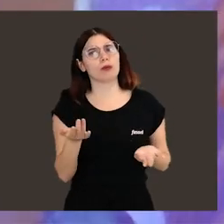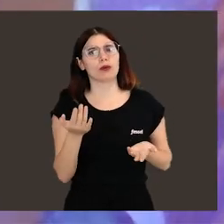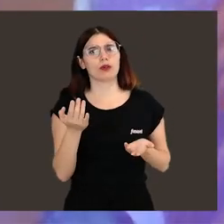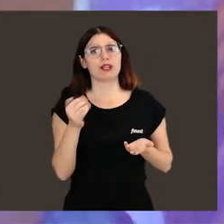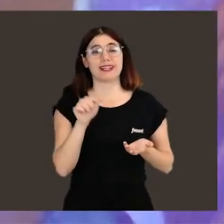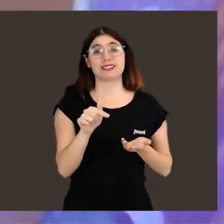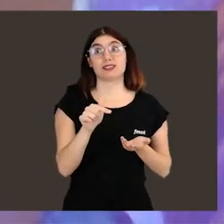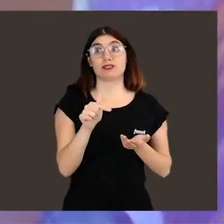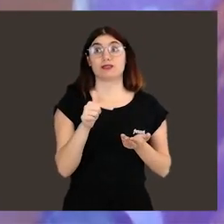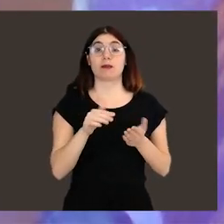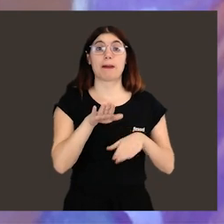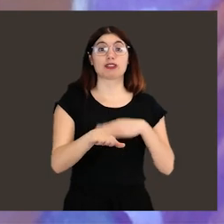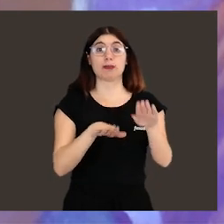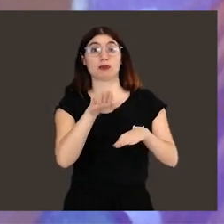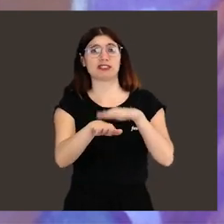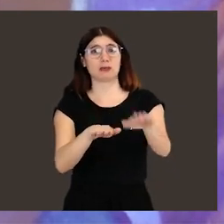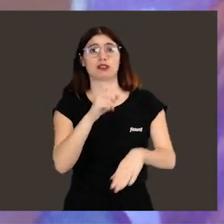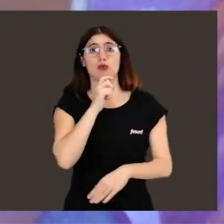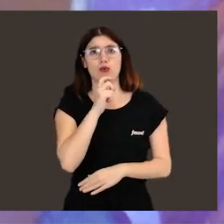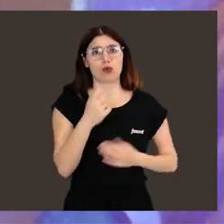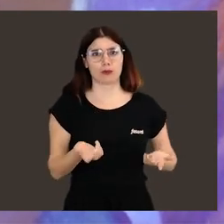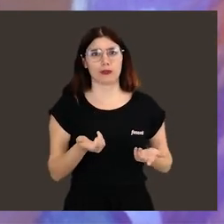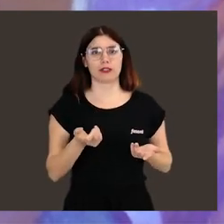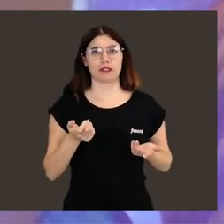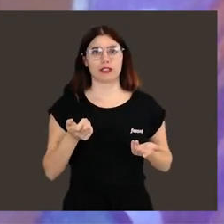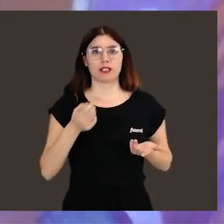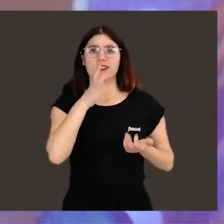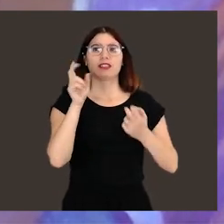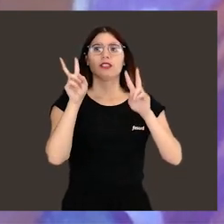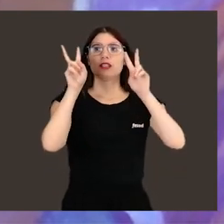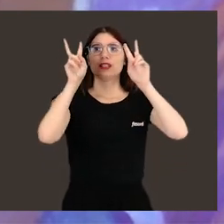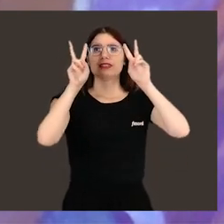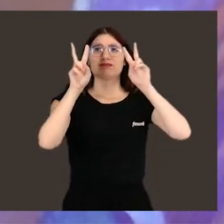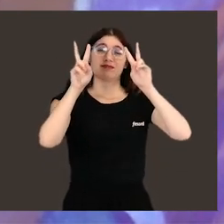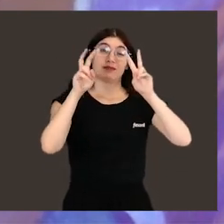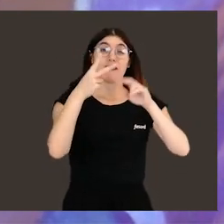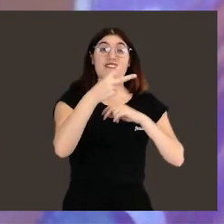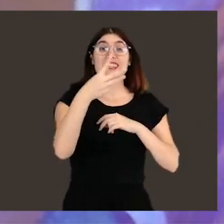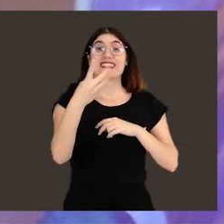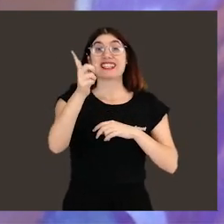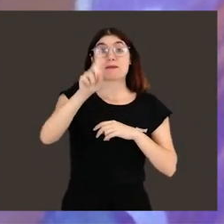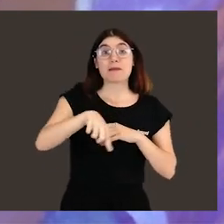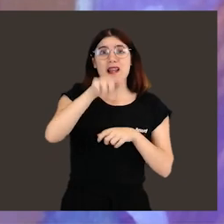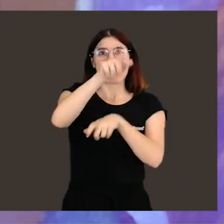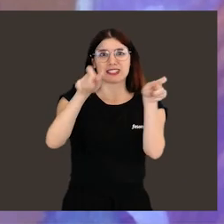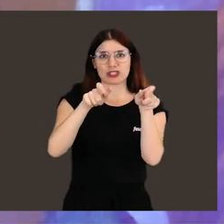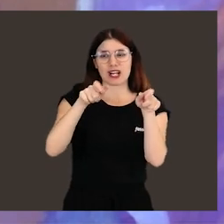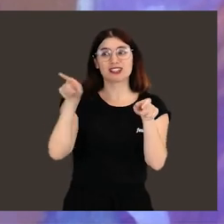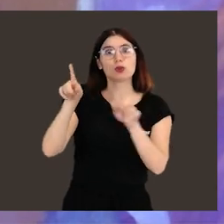contemos un poquito cómo fue todos esos pasos. Hemos dicho, entre más de 23.000